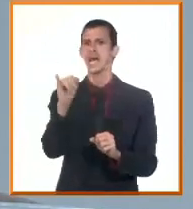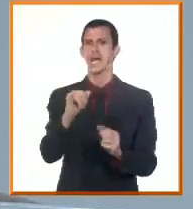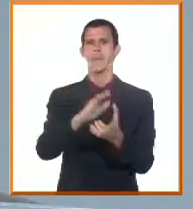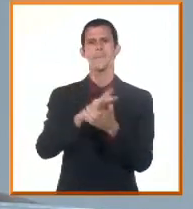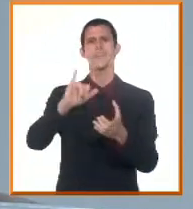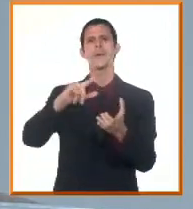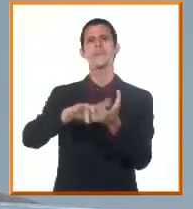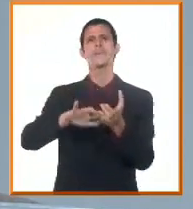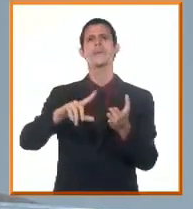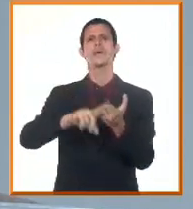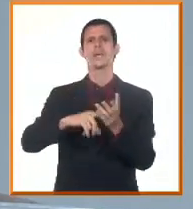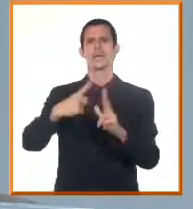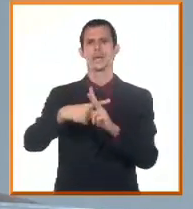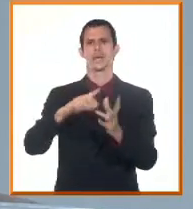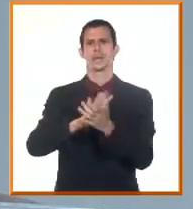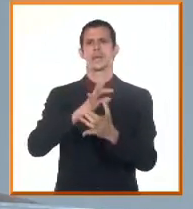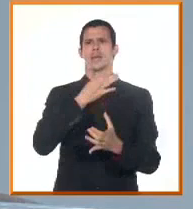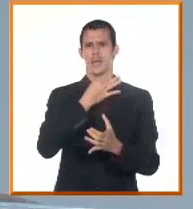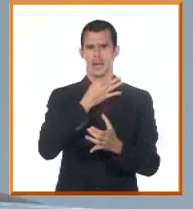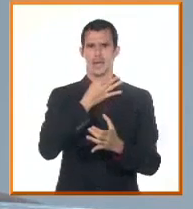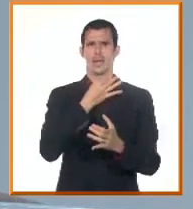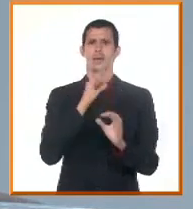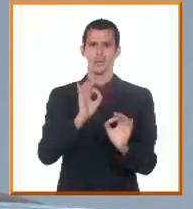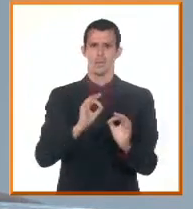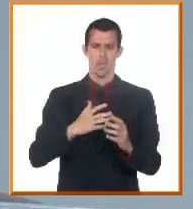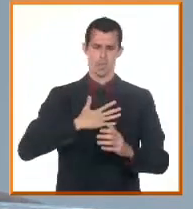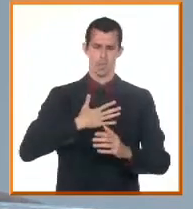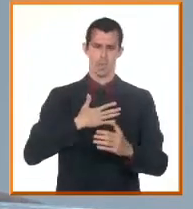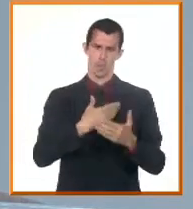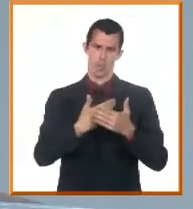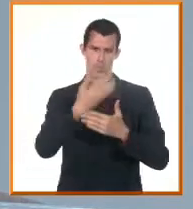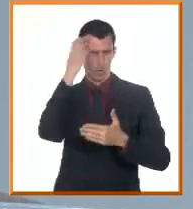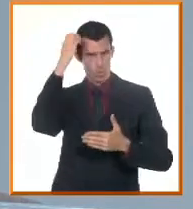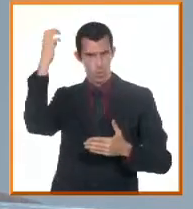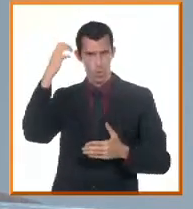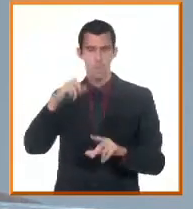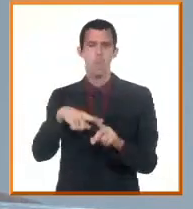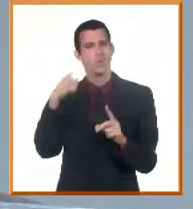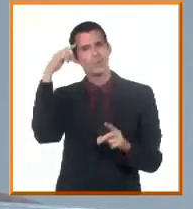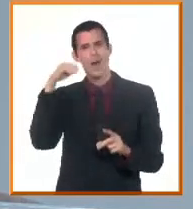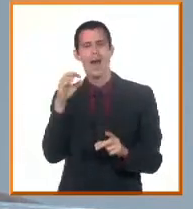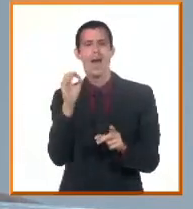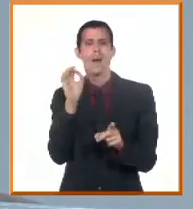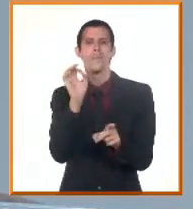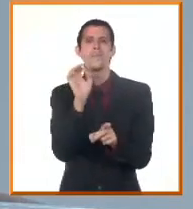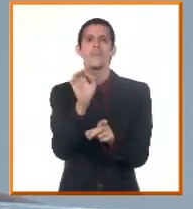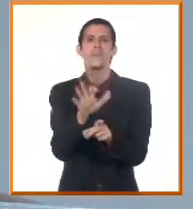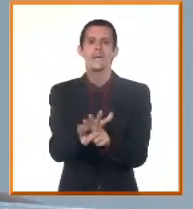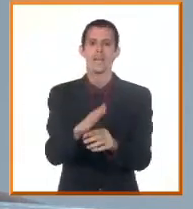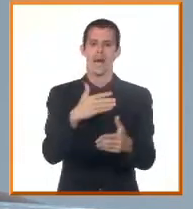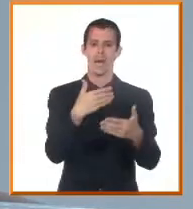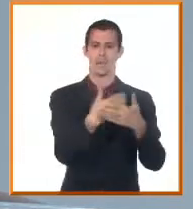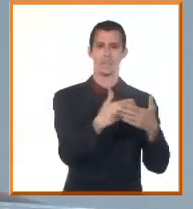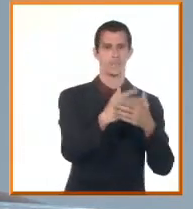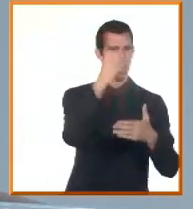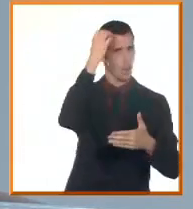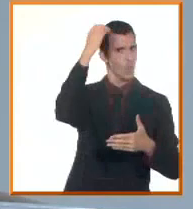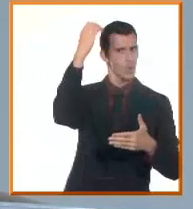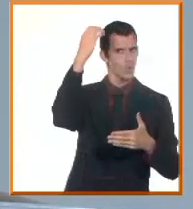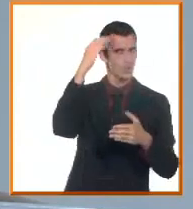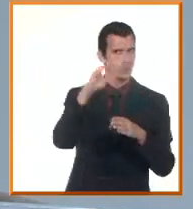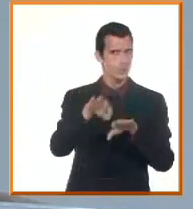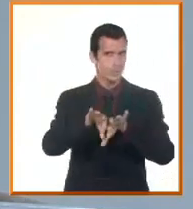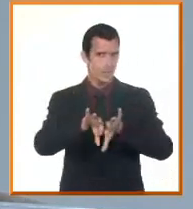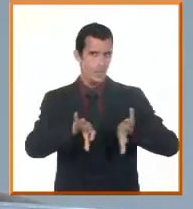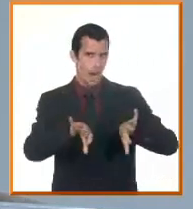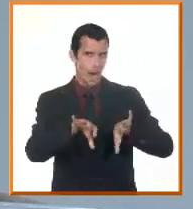filiales que nacen en el año 2021 con nuevas regulaciones y nuevas medidas. ¿Por qué? Porque ciertamente uno de